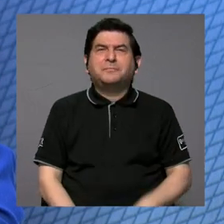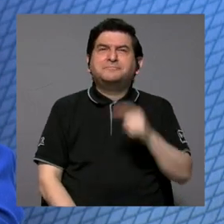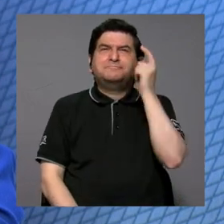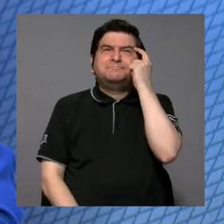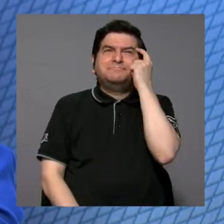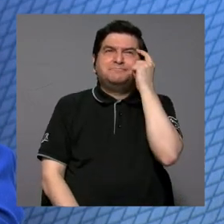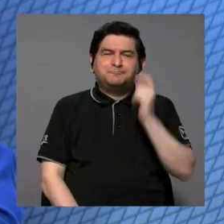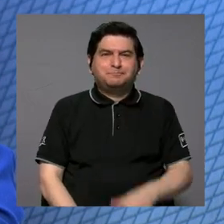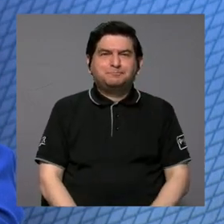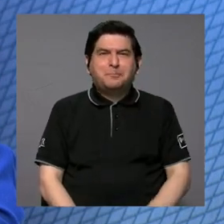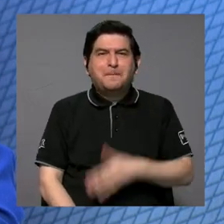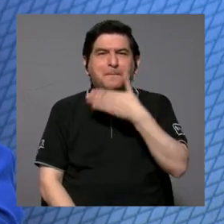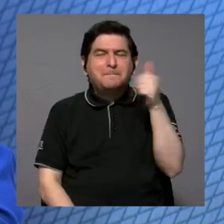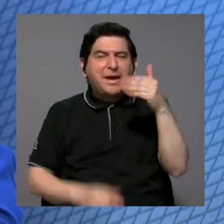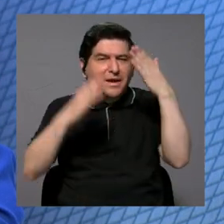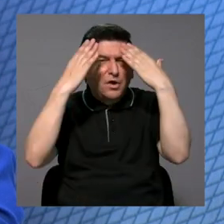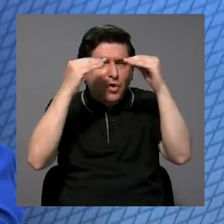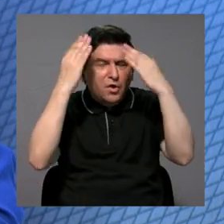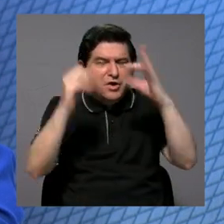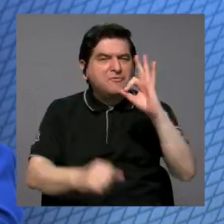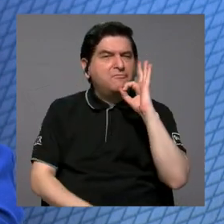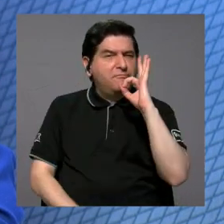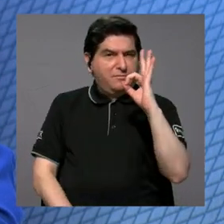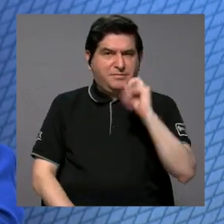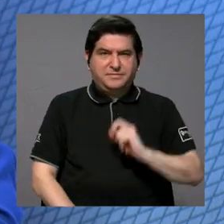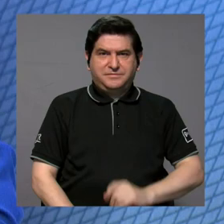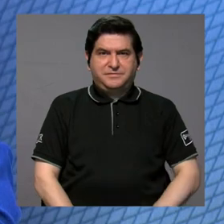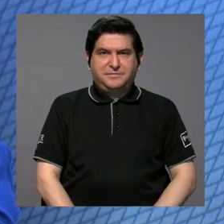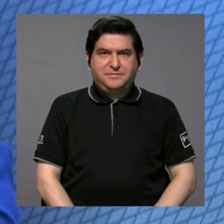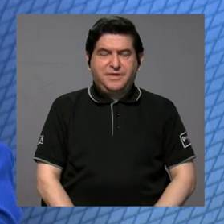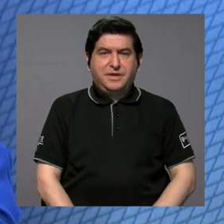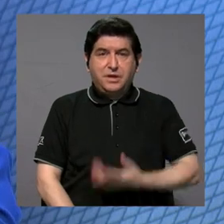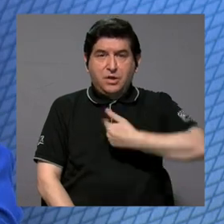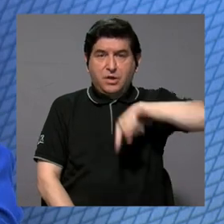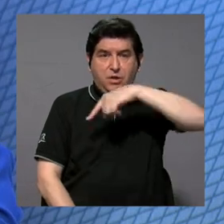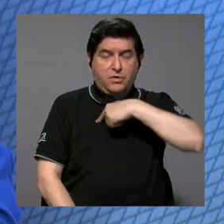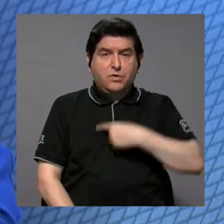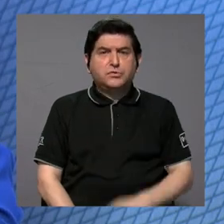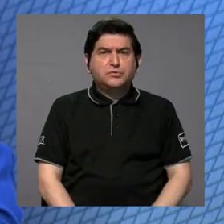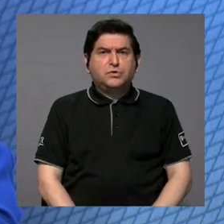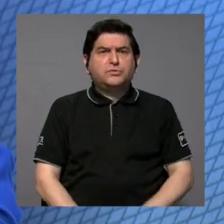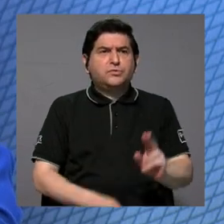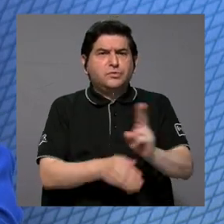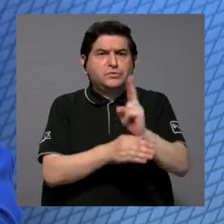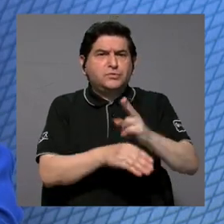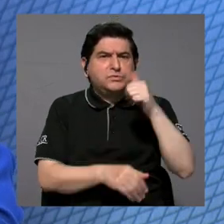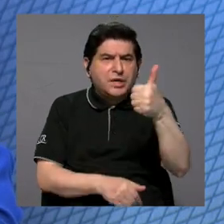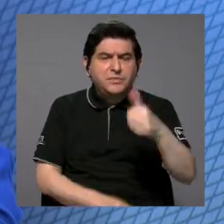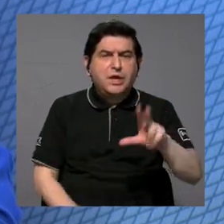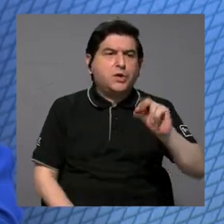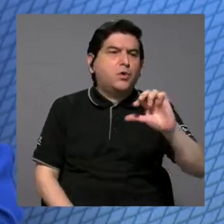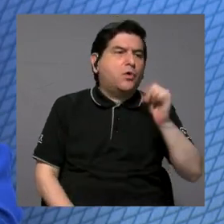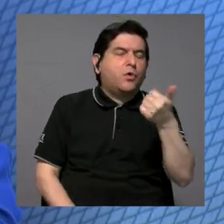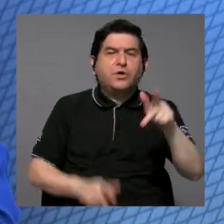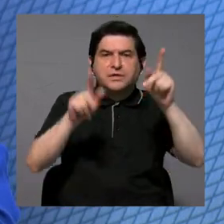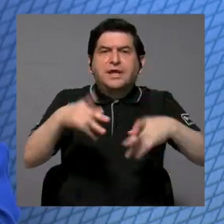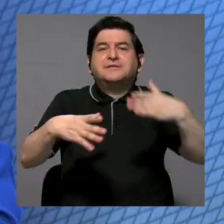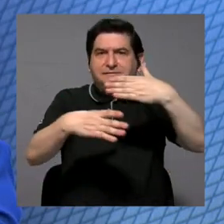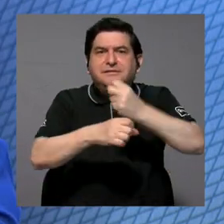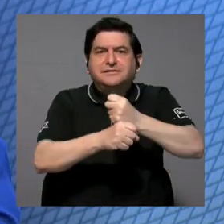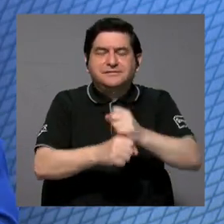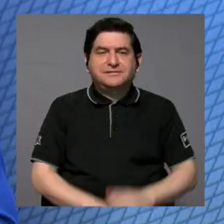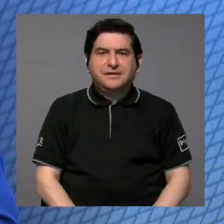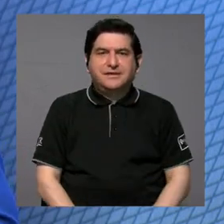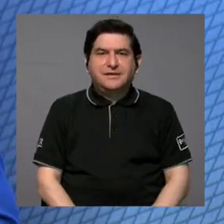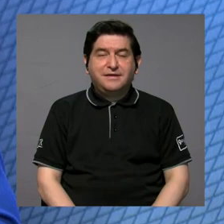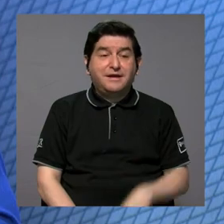informémonos bien a ver en qué podemos ser realmente útiles, que no esté haciendo ya otra gente o algo así, y ahí fue donde buscamos